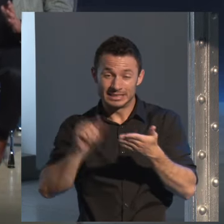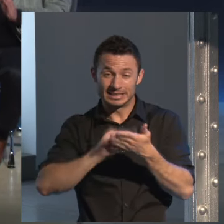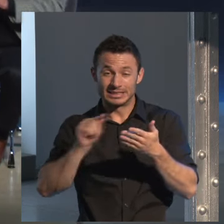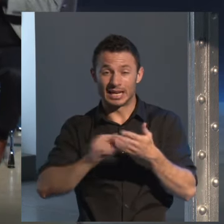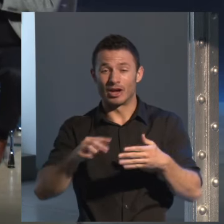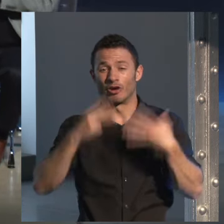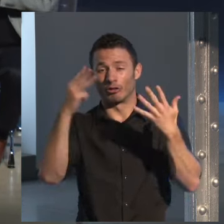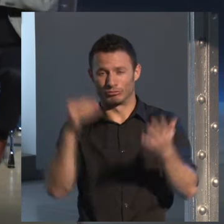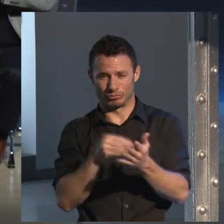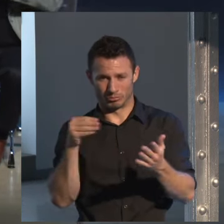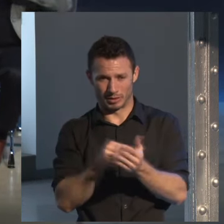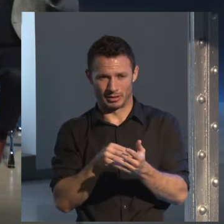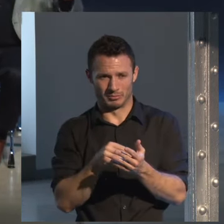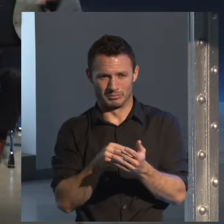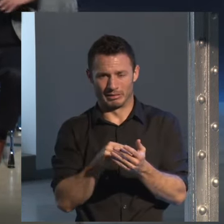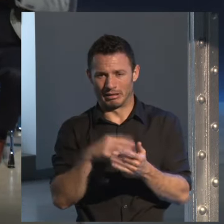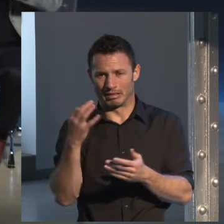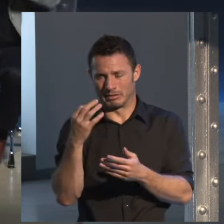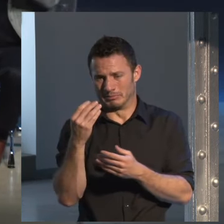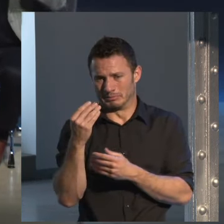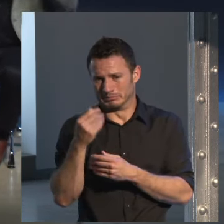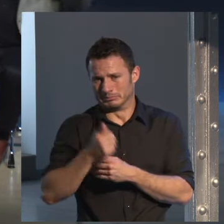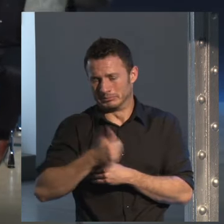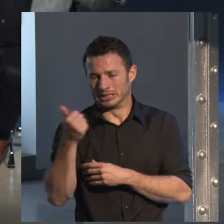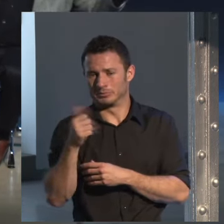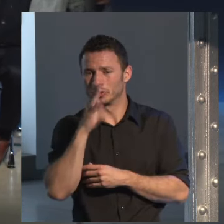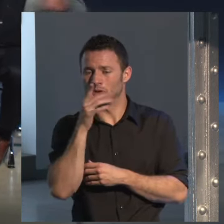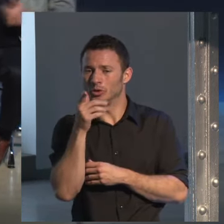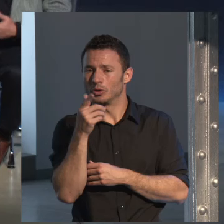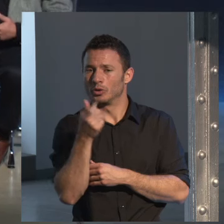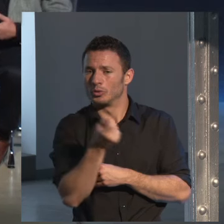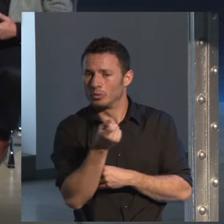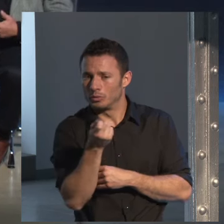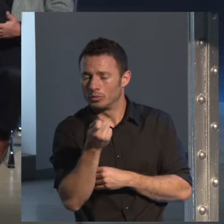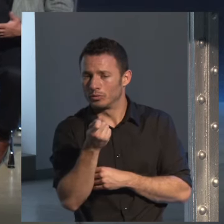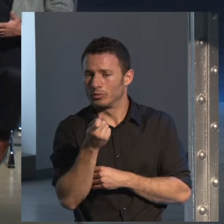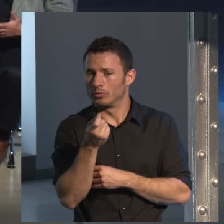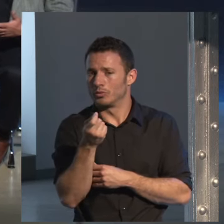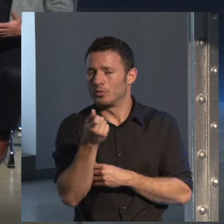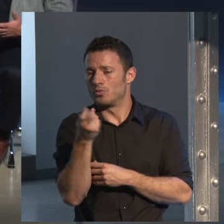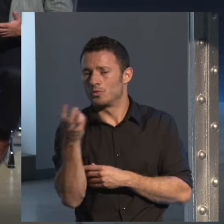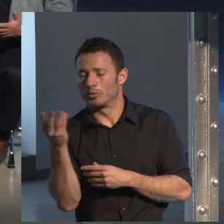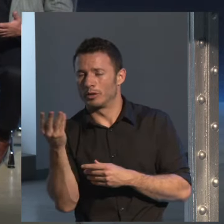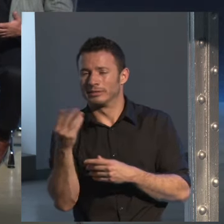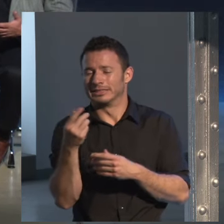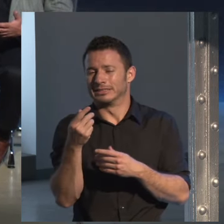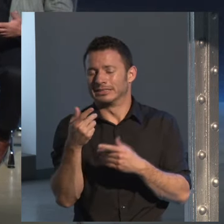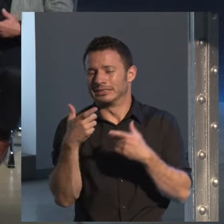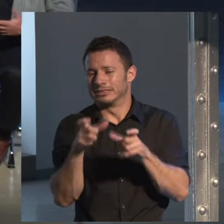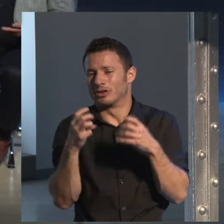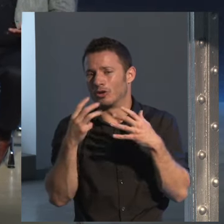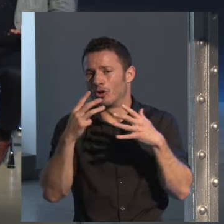octava versión, porque yo lo que hacía era que las numeraba, pero trabajaba en ellas varias veces. En la octava versión,